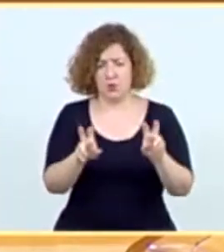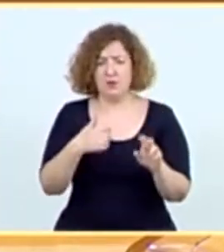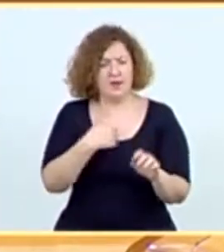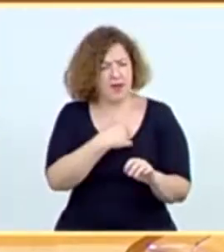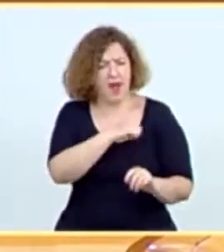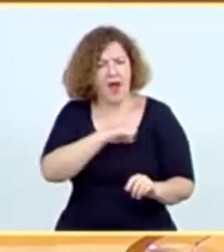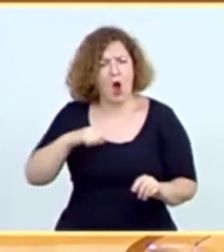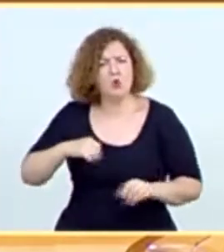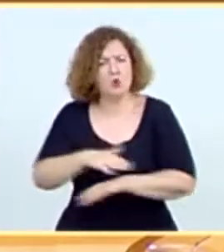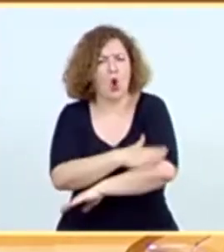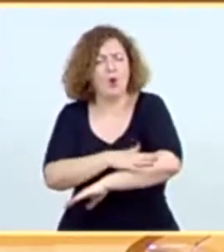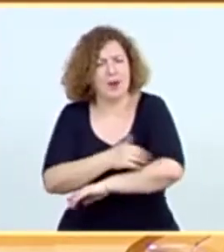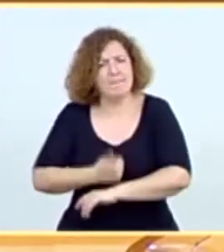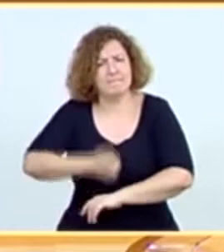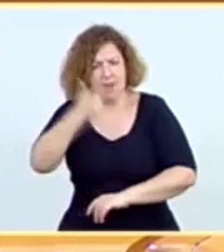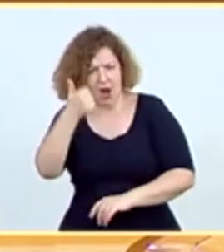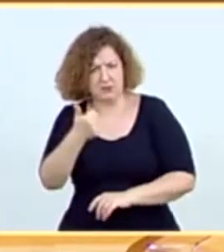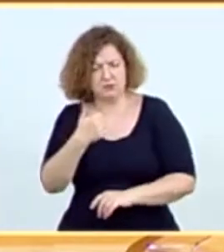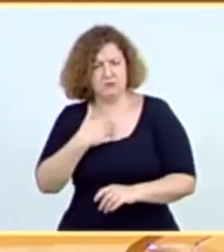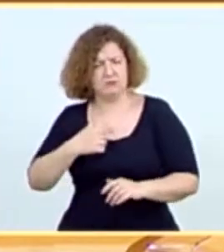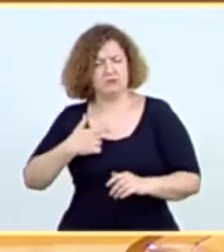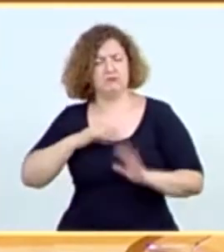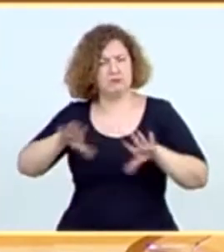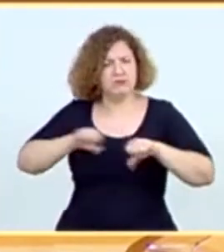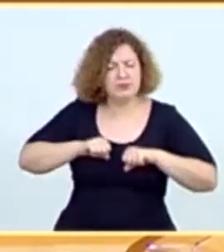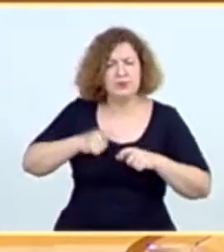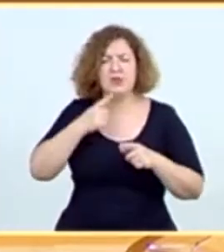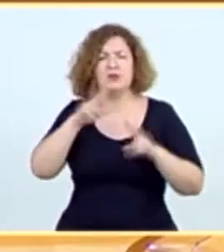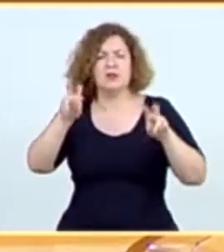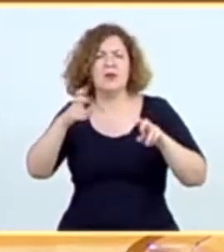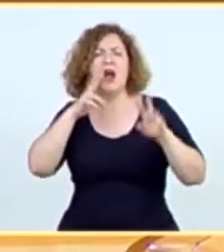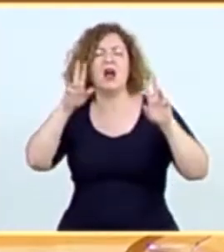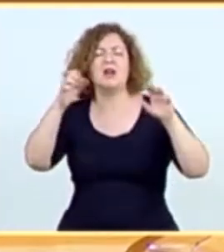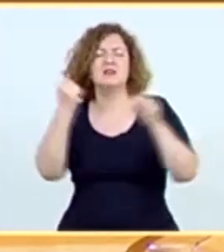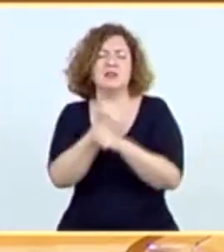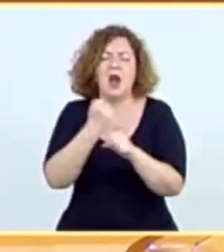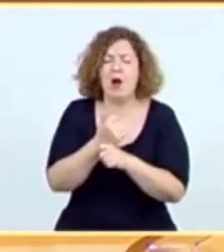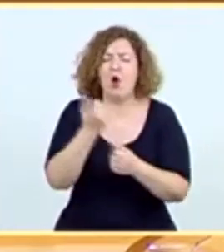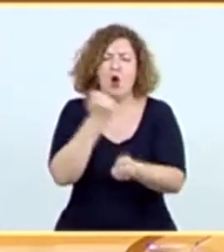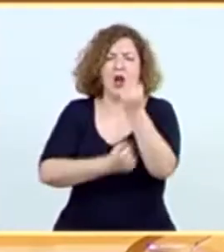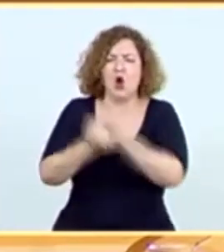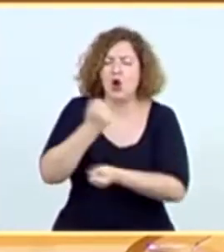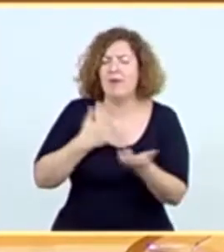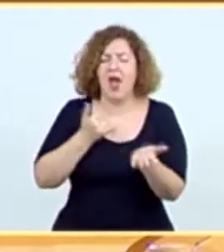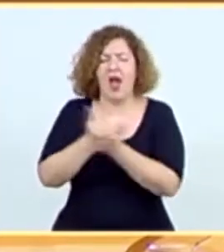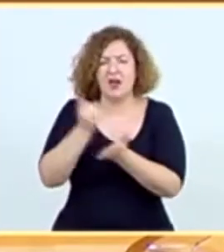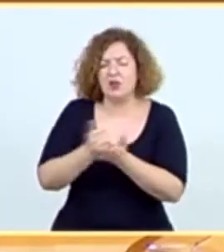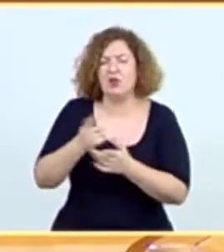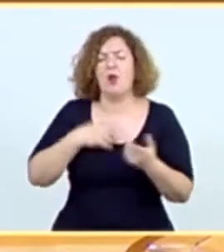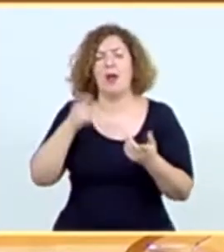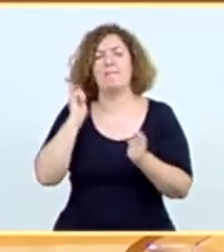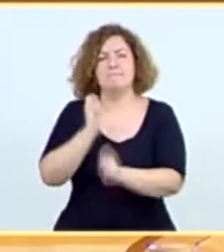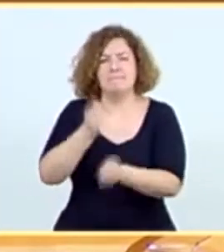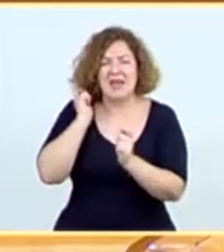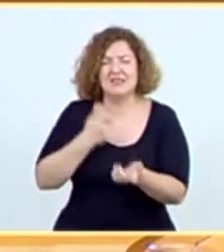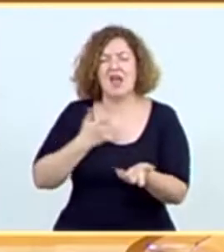diseñar nuestras propias políticas en materias tan importantes como el trabajo, la economía, la agricultura, ganadería, pesca